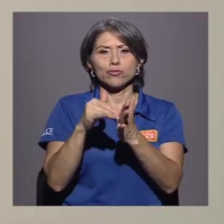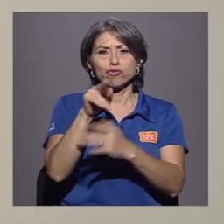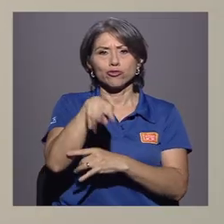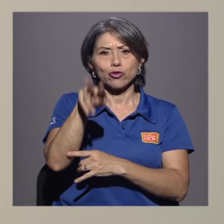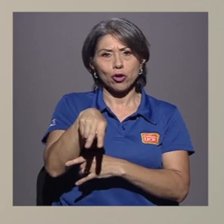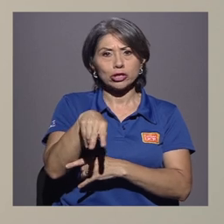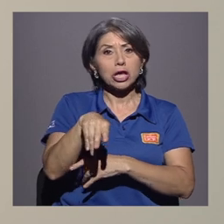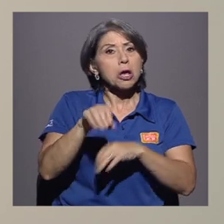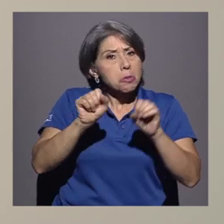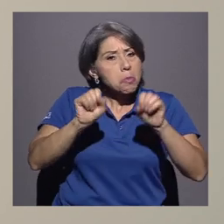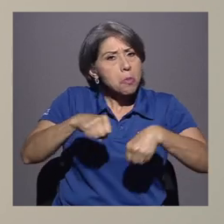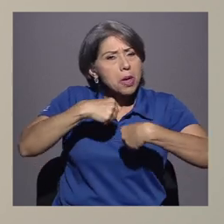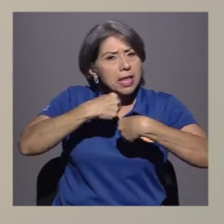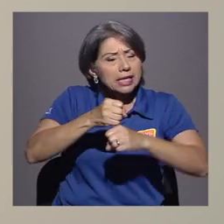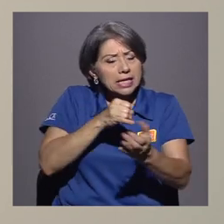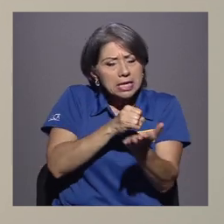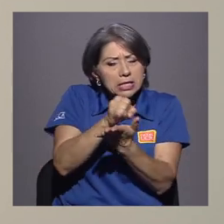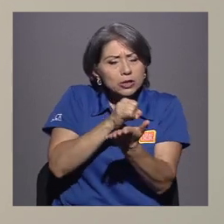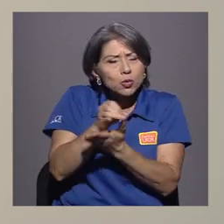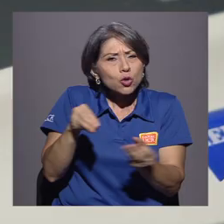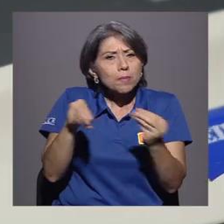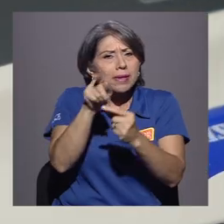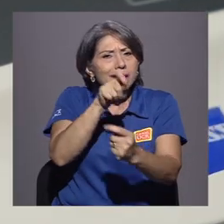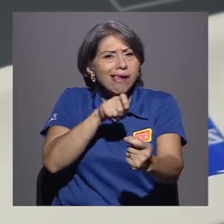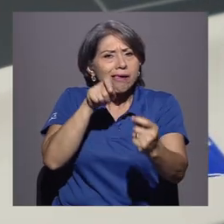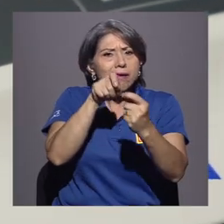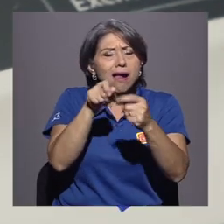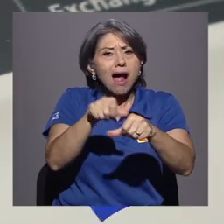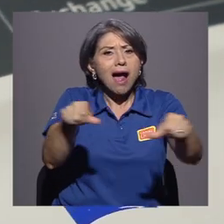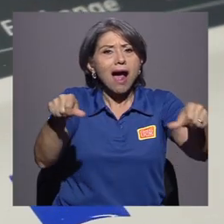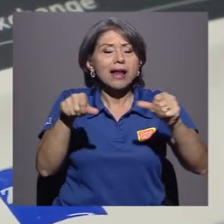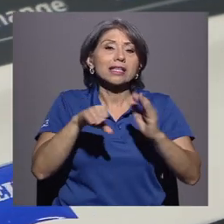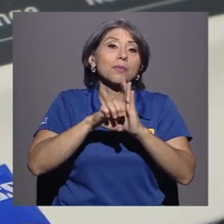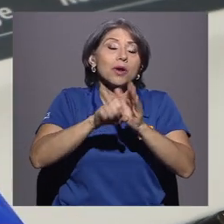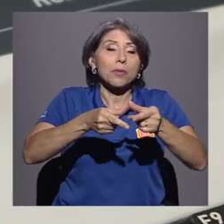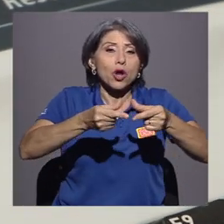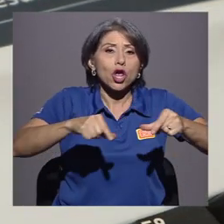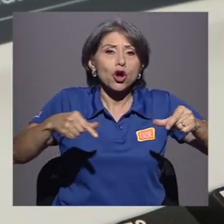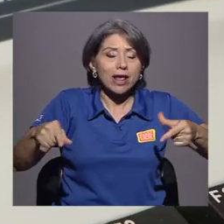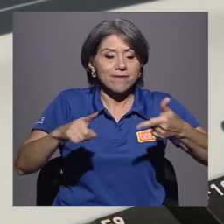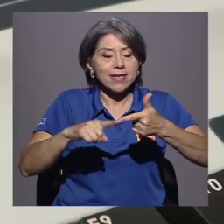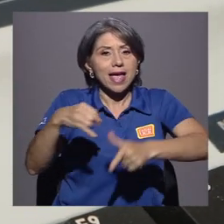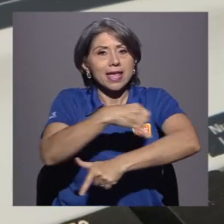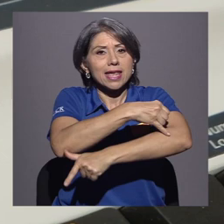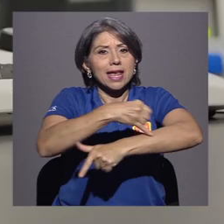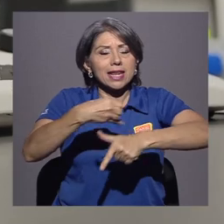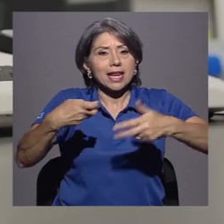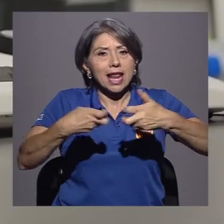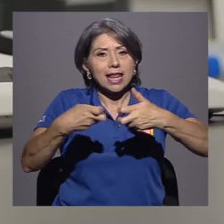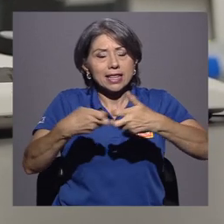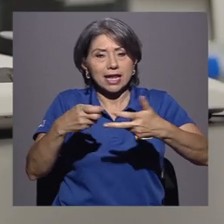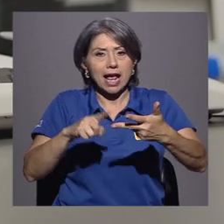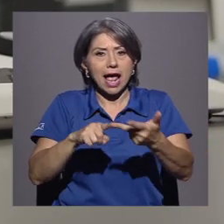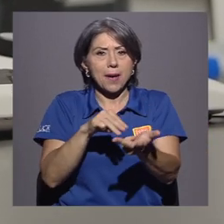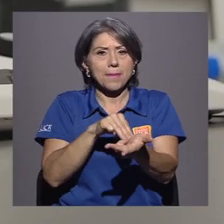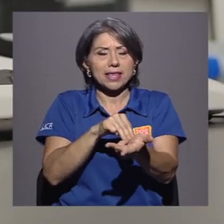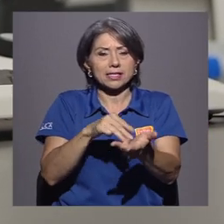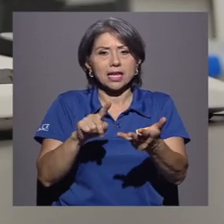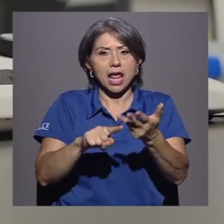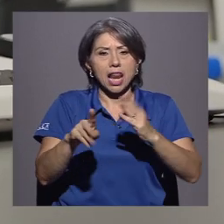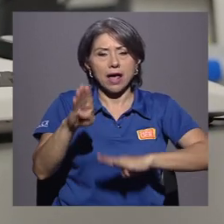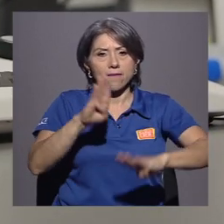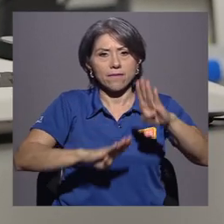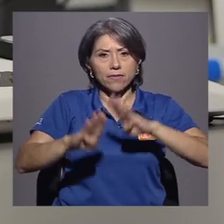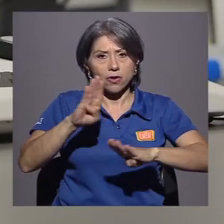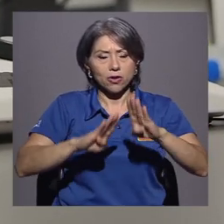permitirá realizar estudios de manera más precisa en campos de estudio como la geografía, la ingeniería eléctrica, la medicina y la